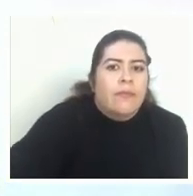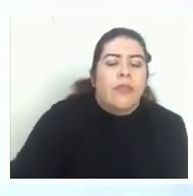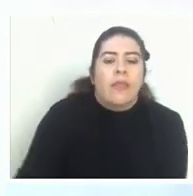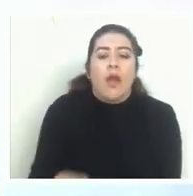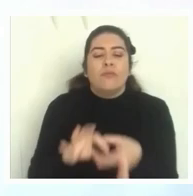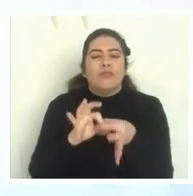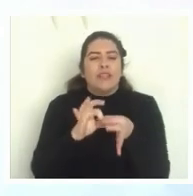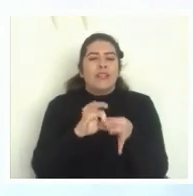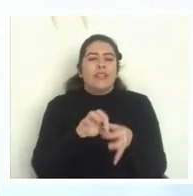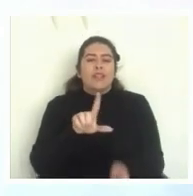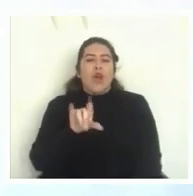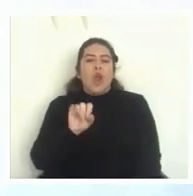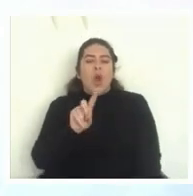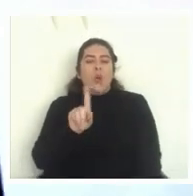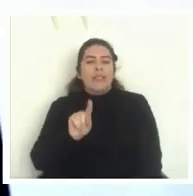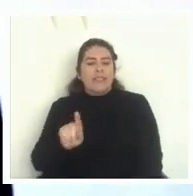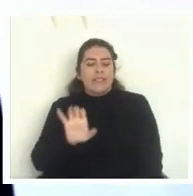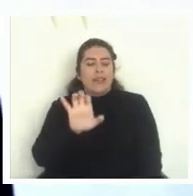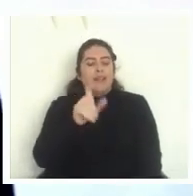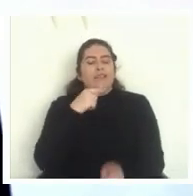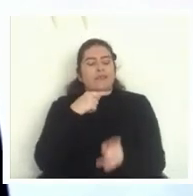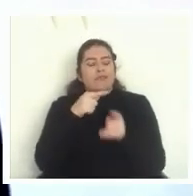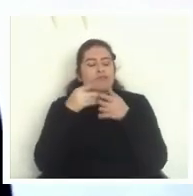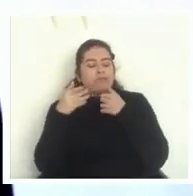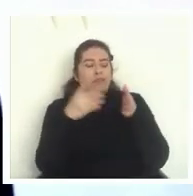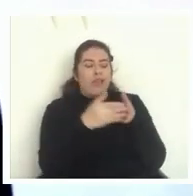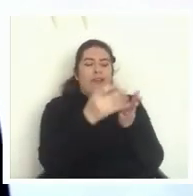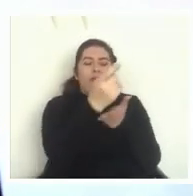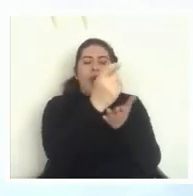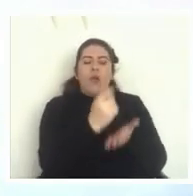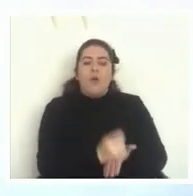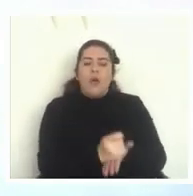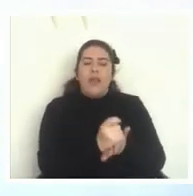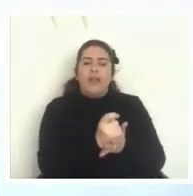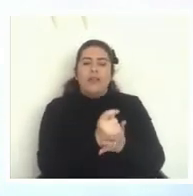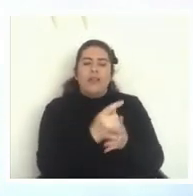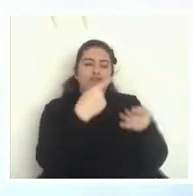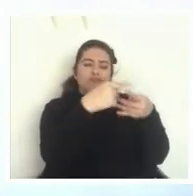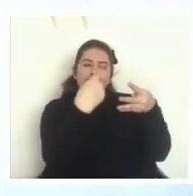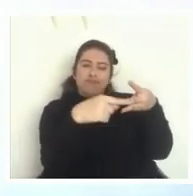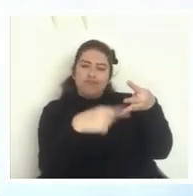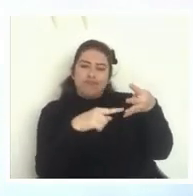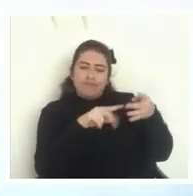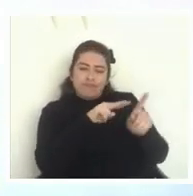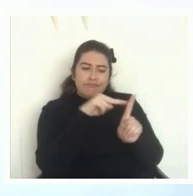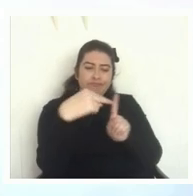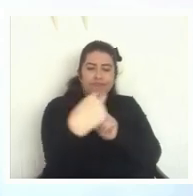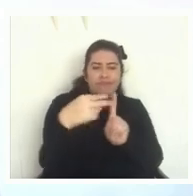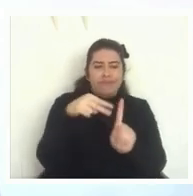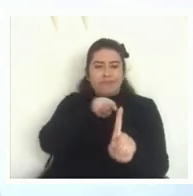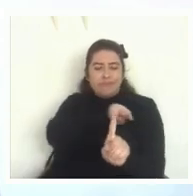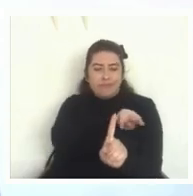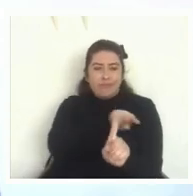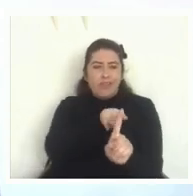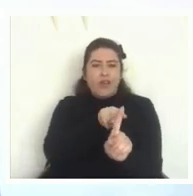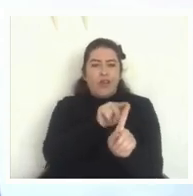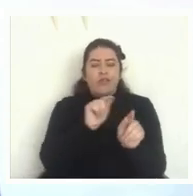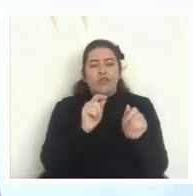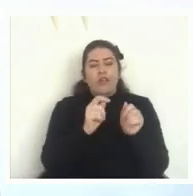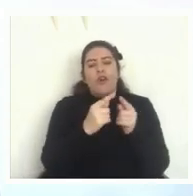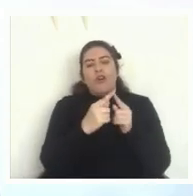también que evalúe más multidimensionalmente o otras dimensiones y con otras aproximaciones